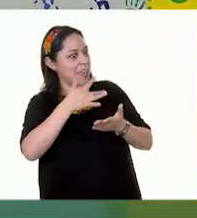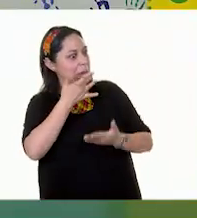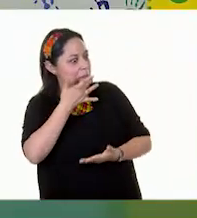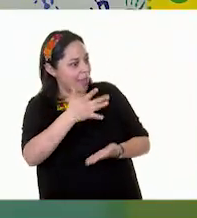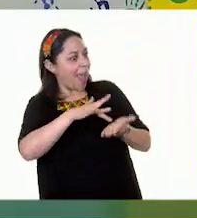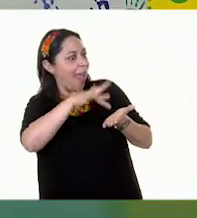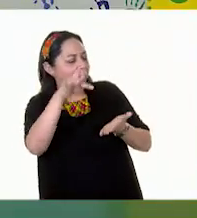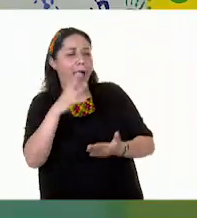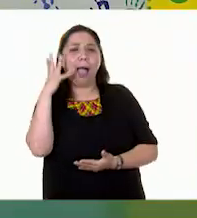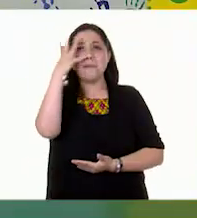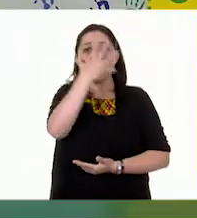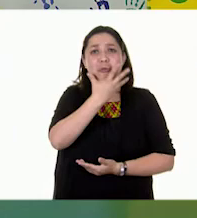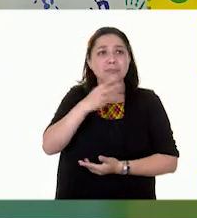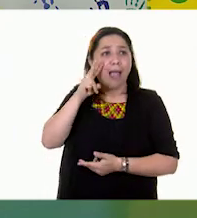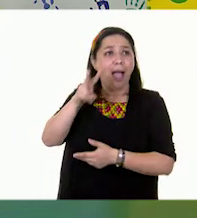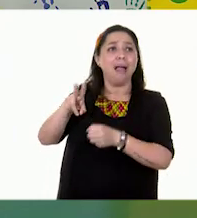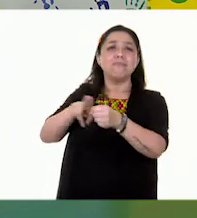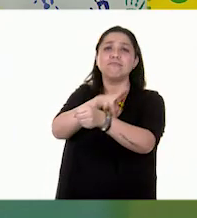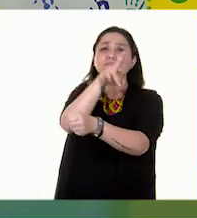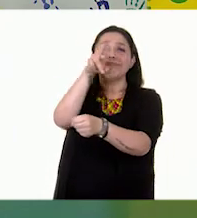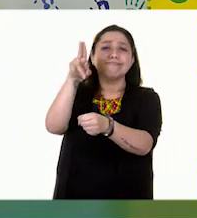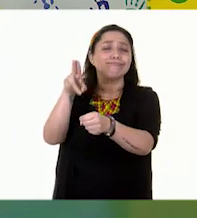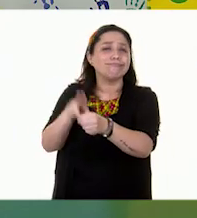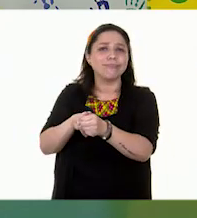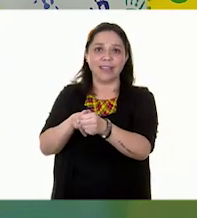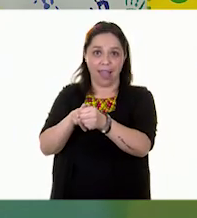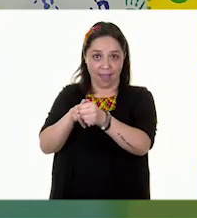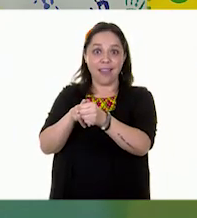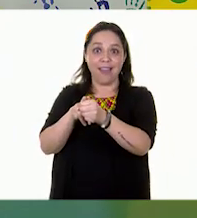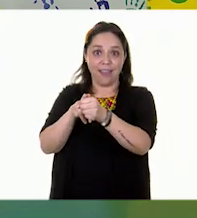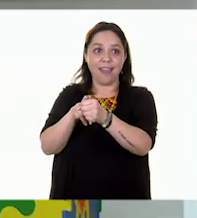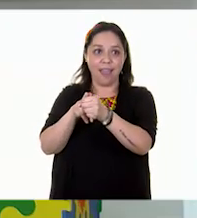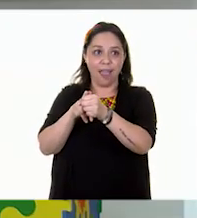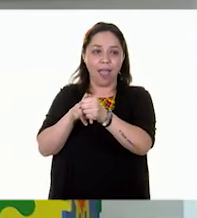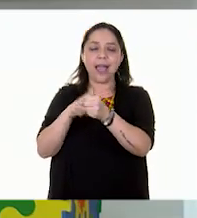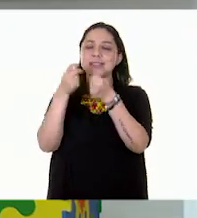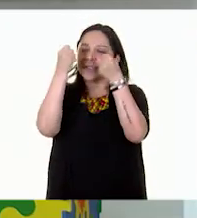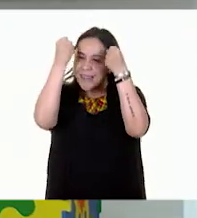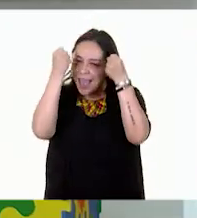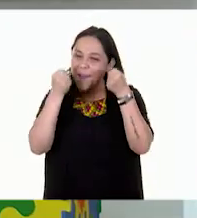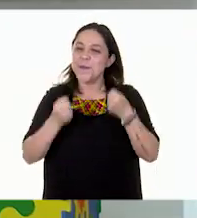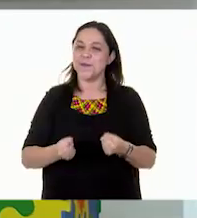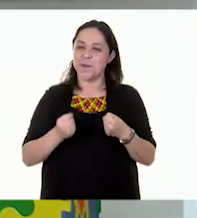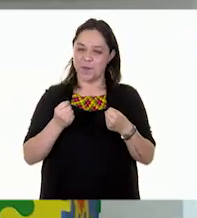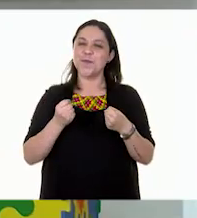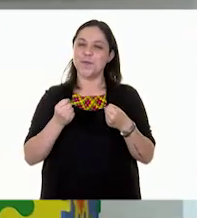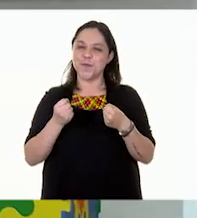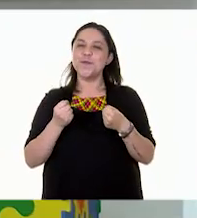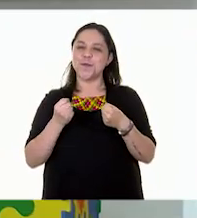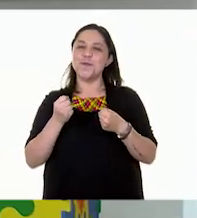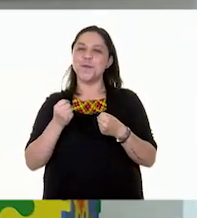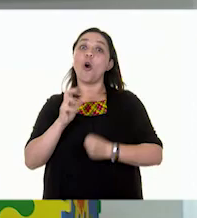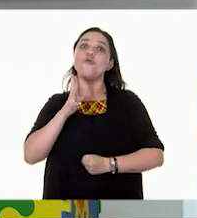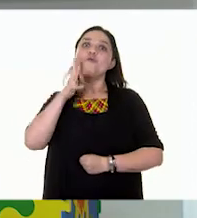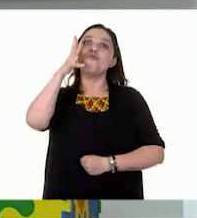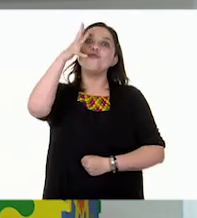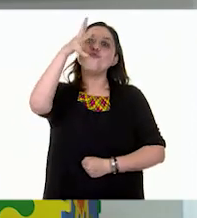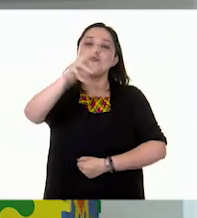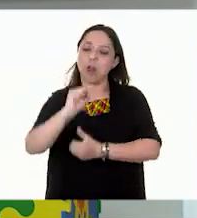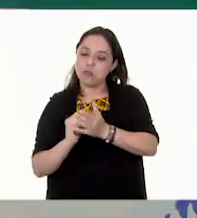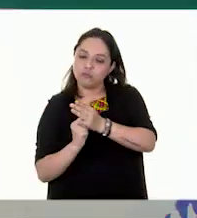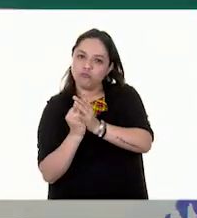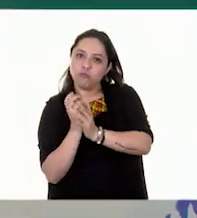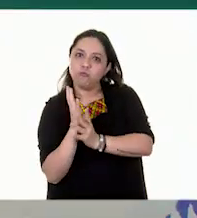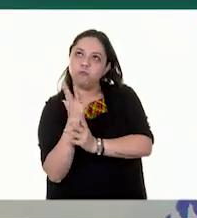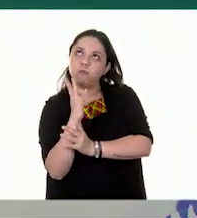qué natural es, qué bello, Erick. Y seguramente dará, a lo mejor, un gran árbol, ¿verdad? Sí.